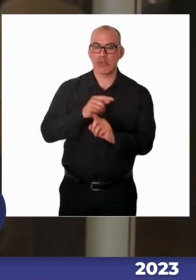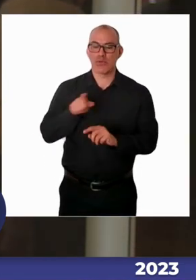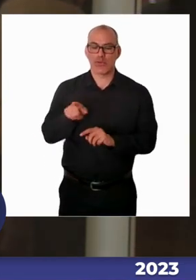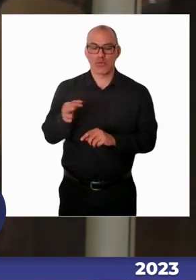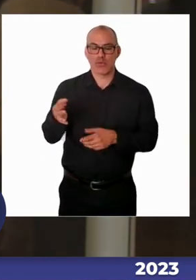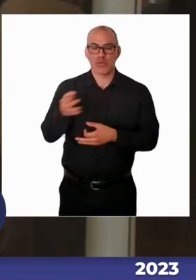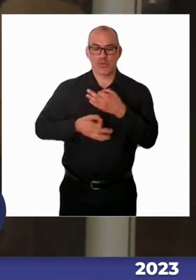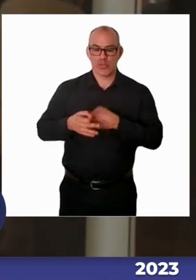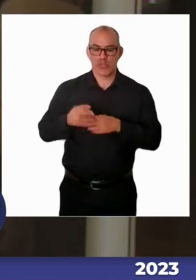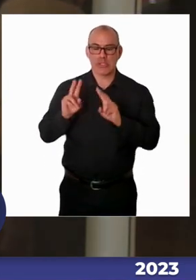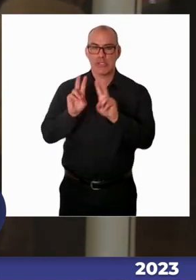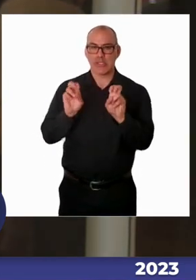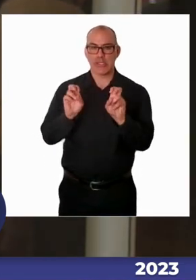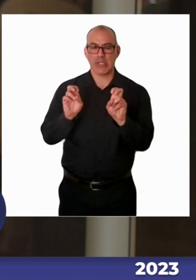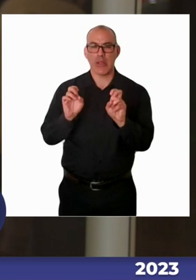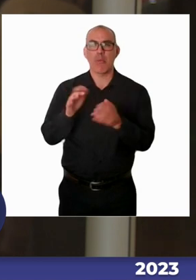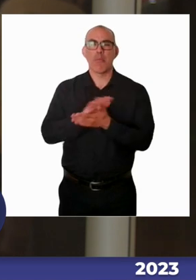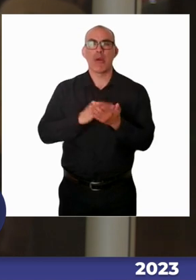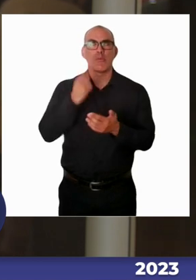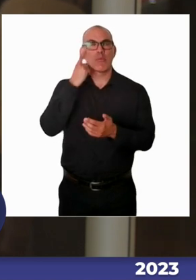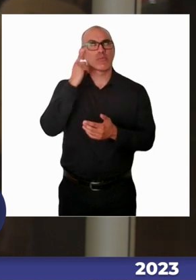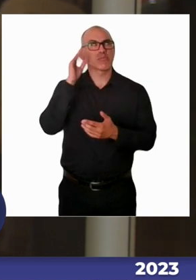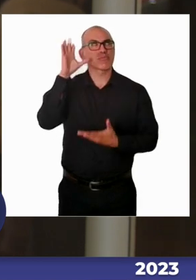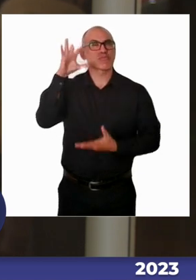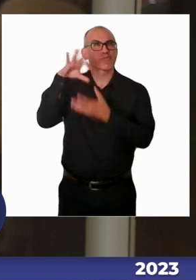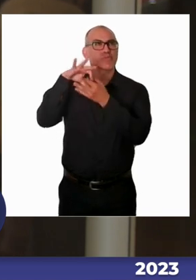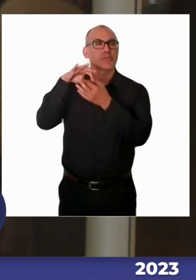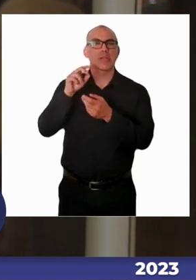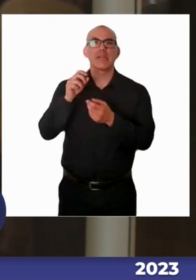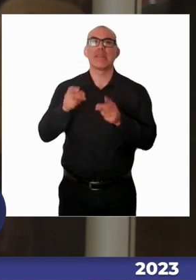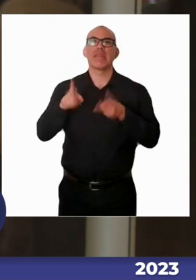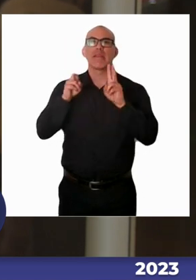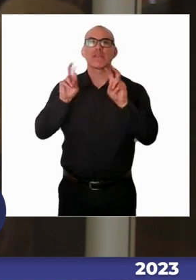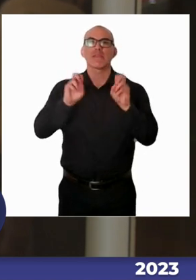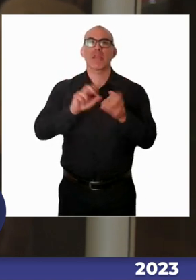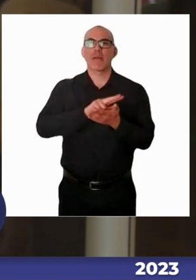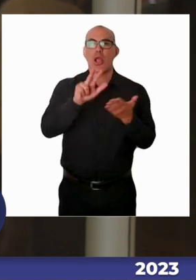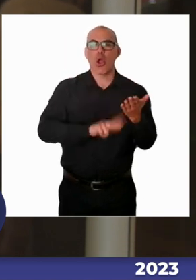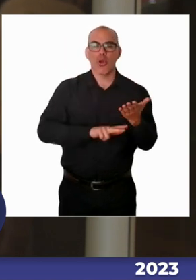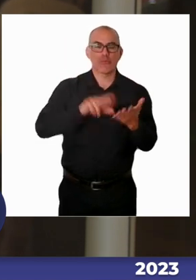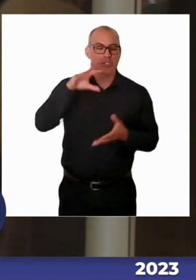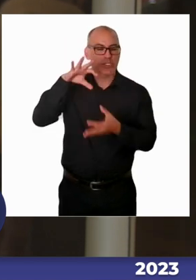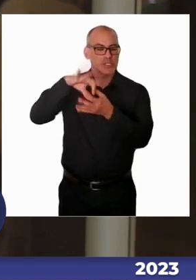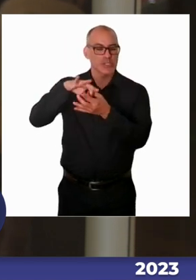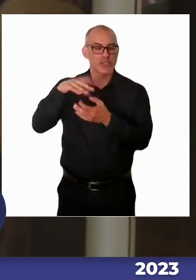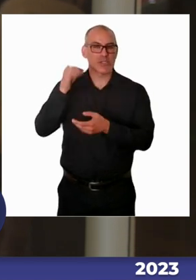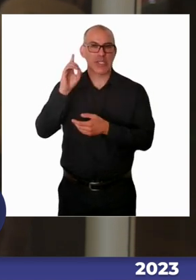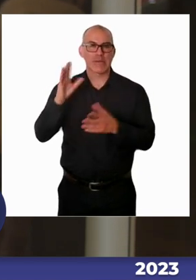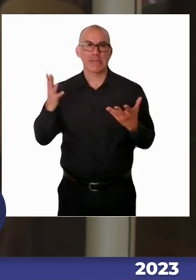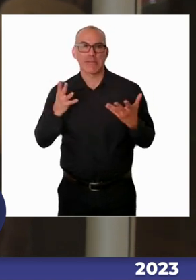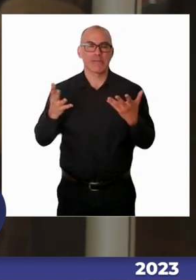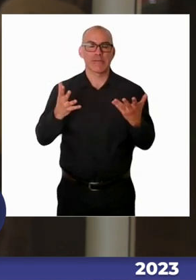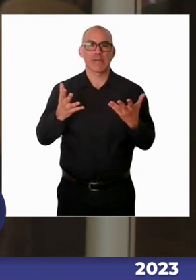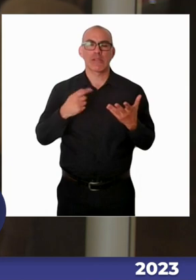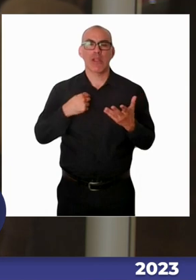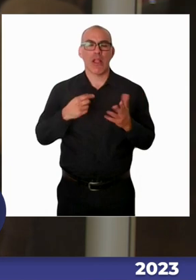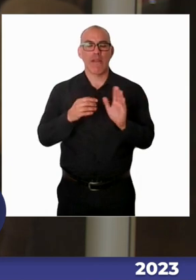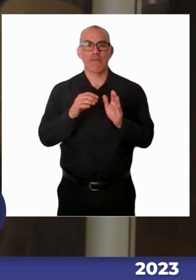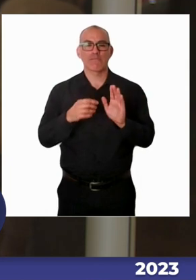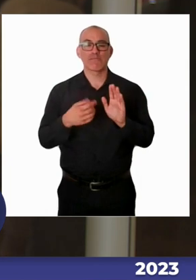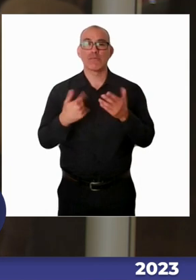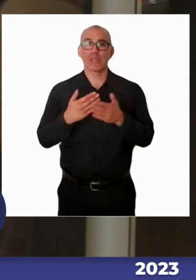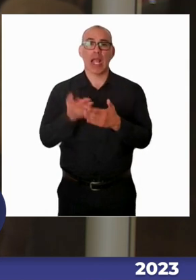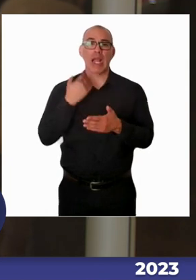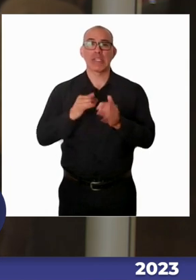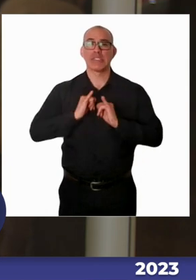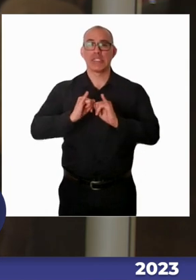no encontrar una salida en el mecanismo que hoy día tenemos, que son los proyectos de integración escolar, claro, finalmente la